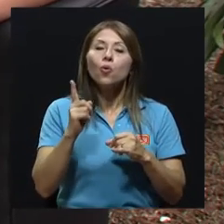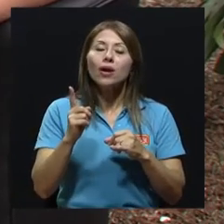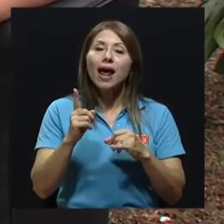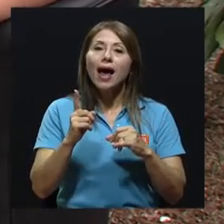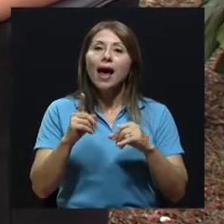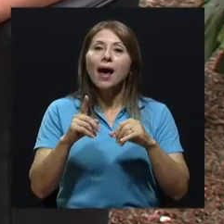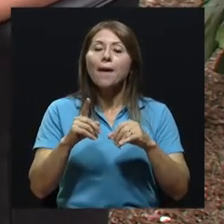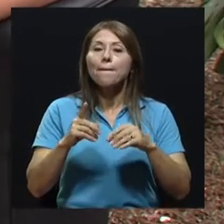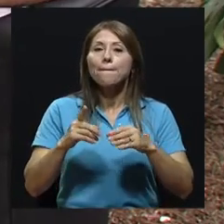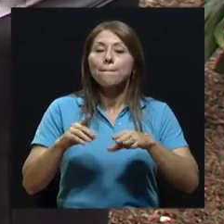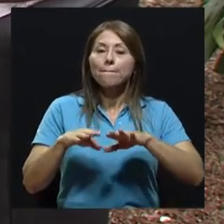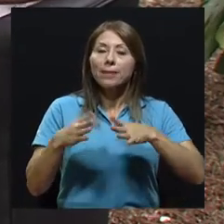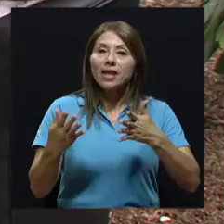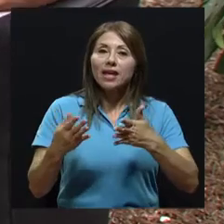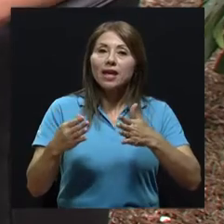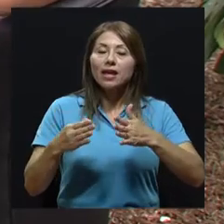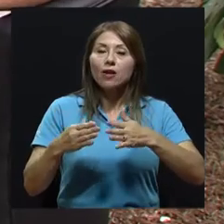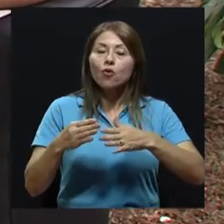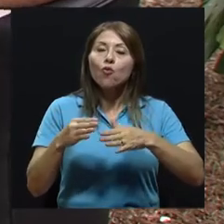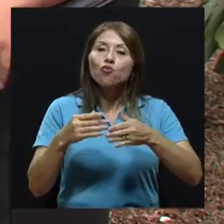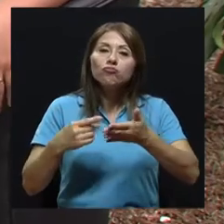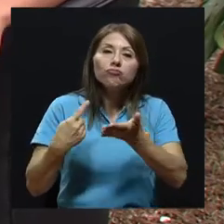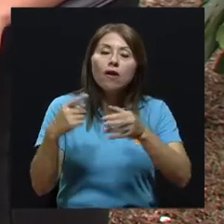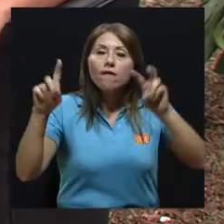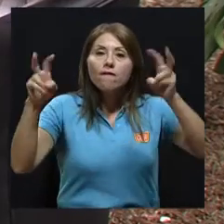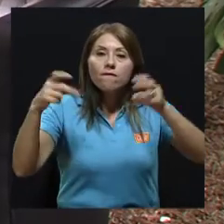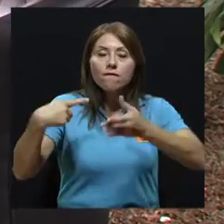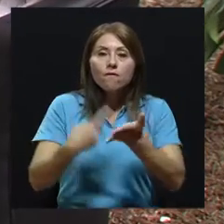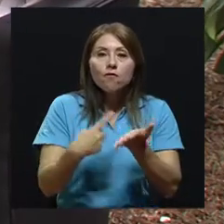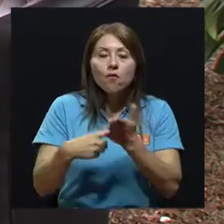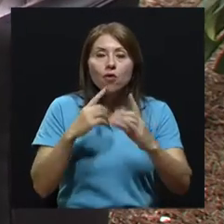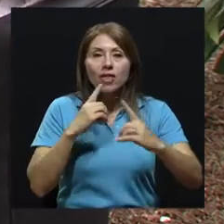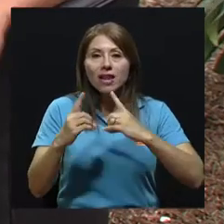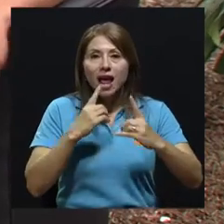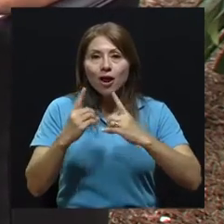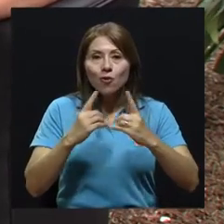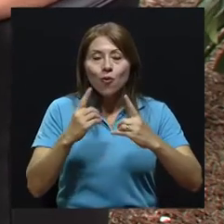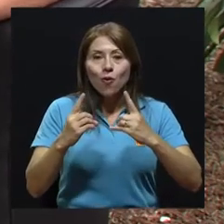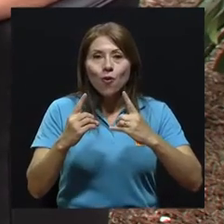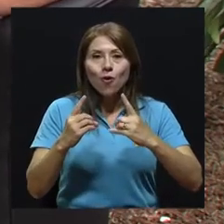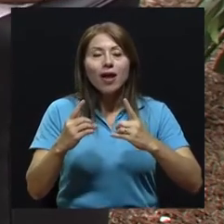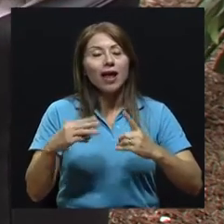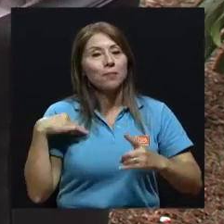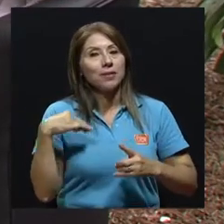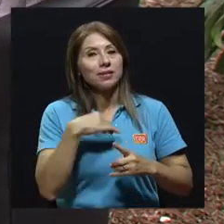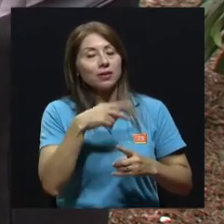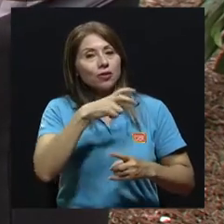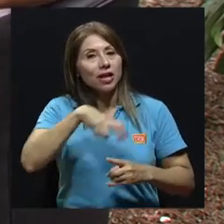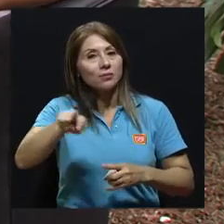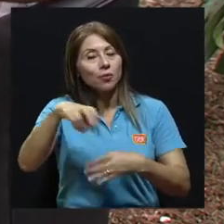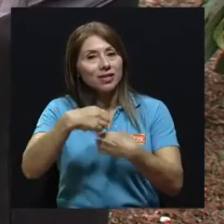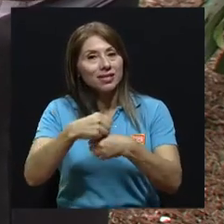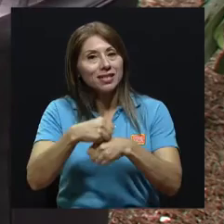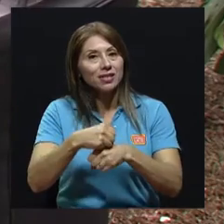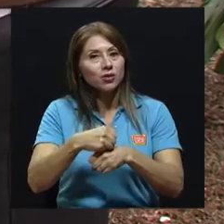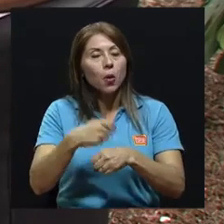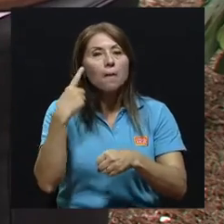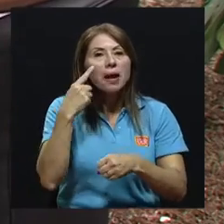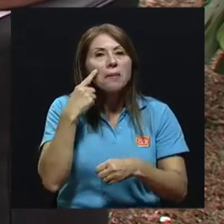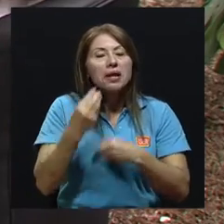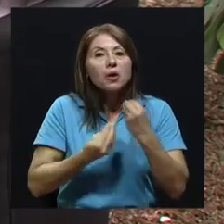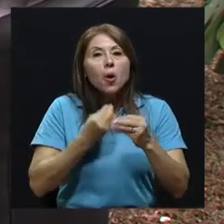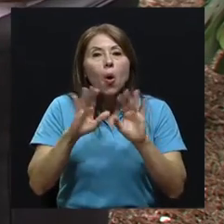de apertura de diálogo en el transporte y combustibles que el gobierno hizo y donde se llamó a diferentes actores para ver qué tipos de medidas podíamos